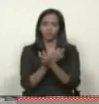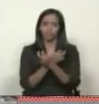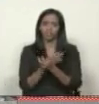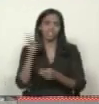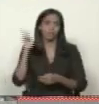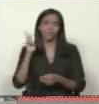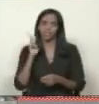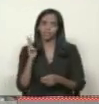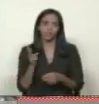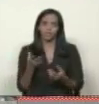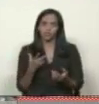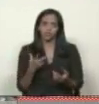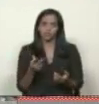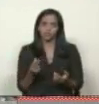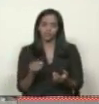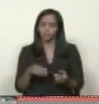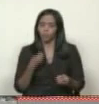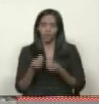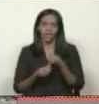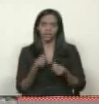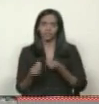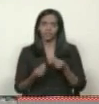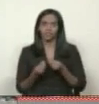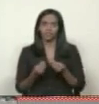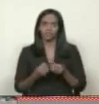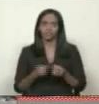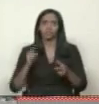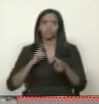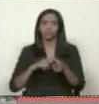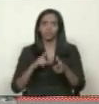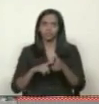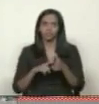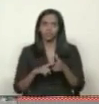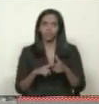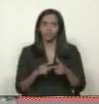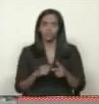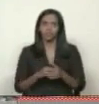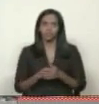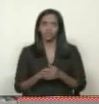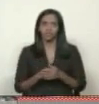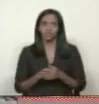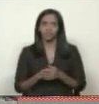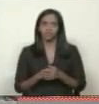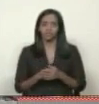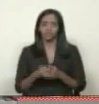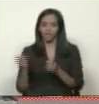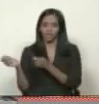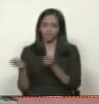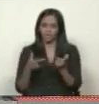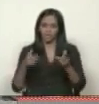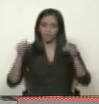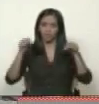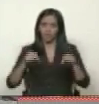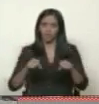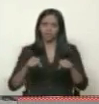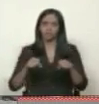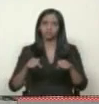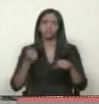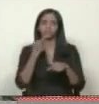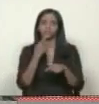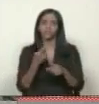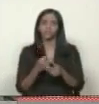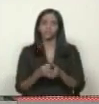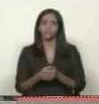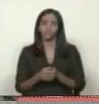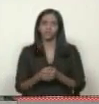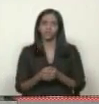se podía hacer. Y entonces la trasladan aquí y nos dicen que el